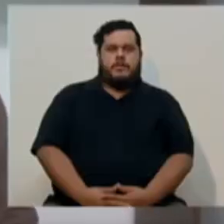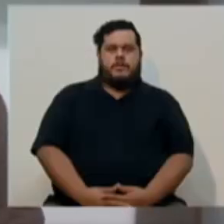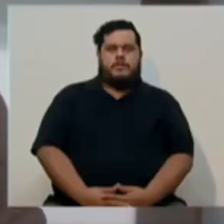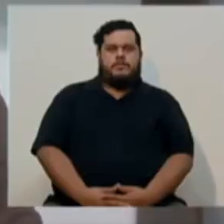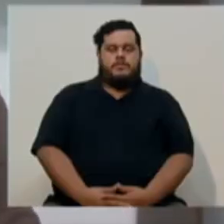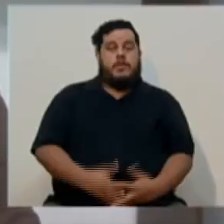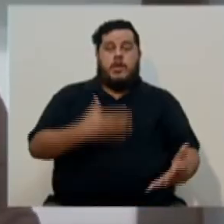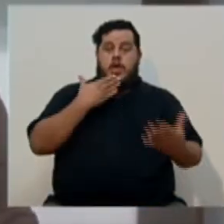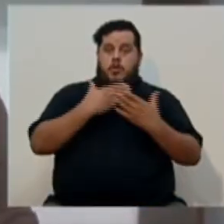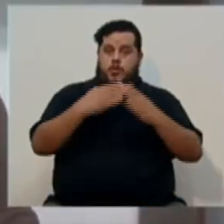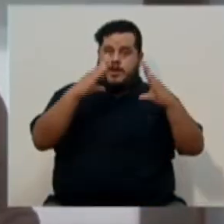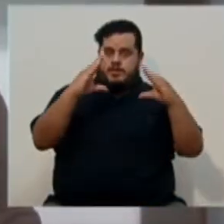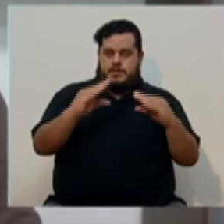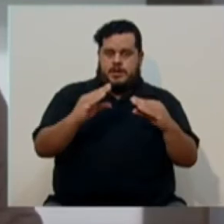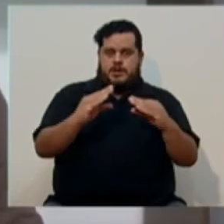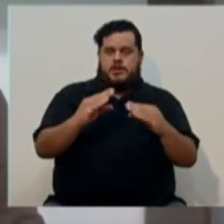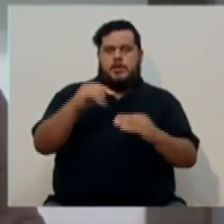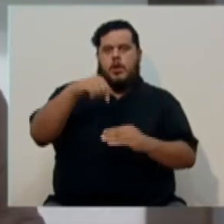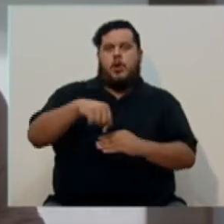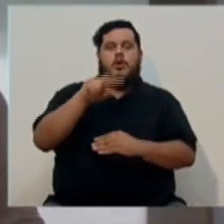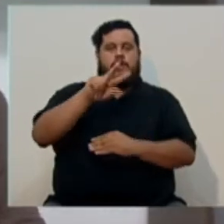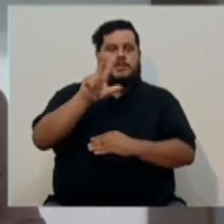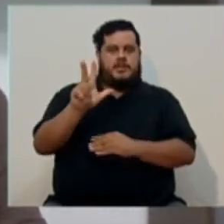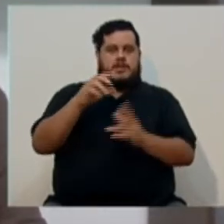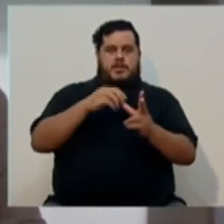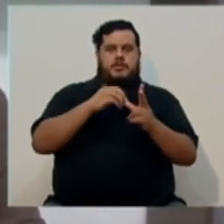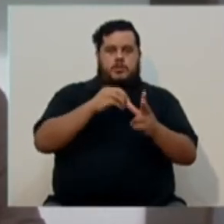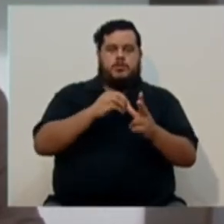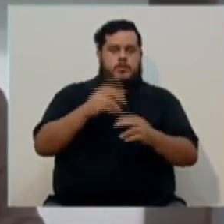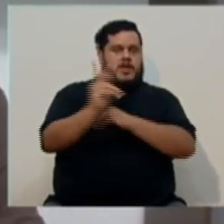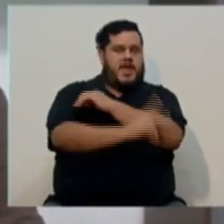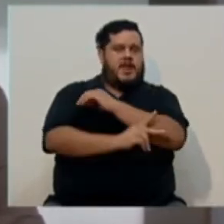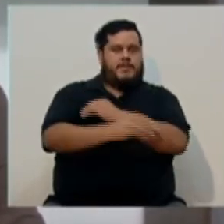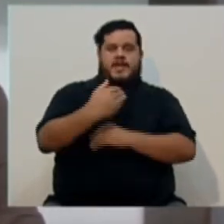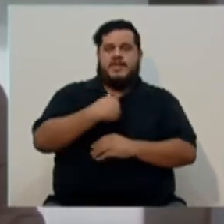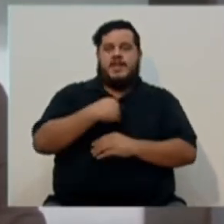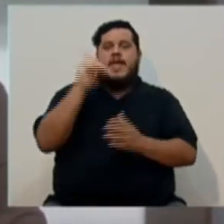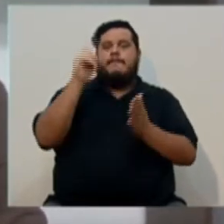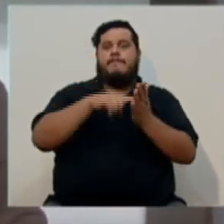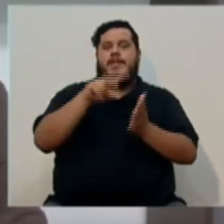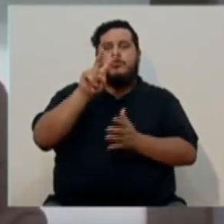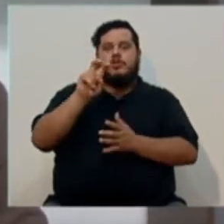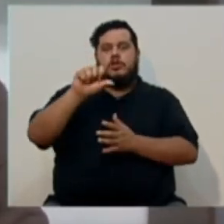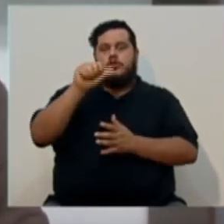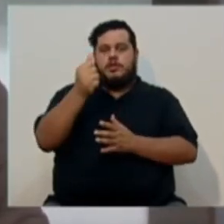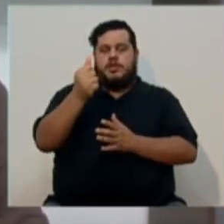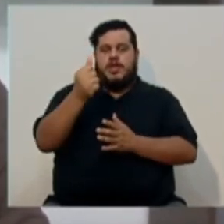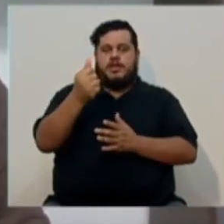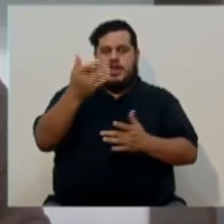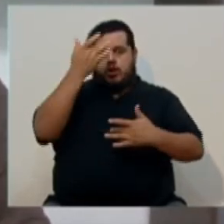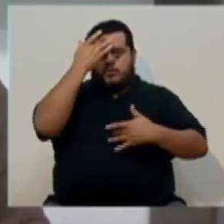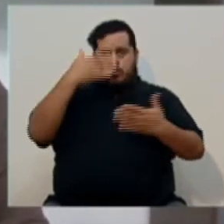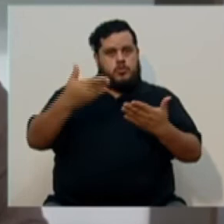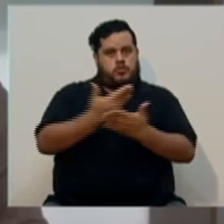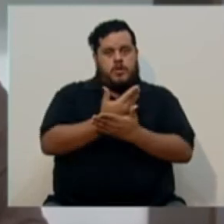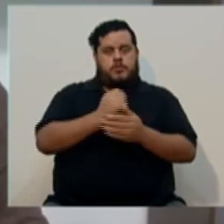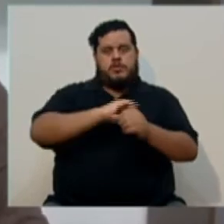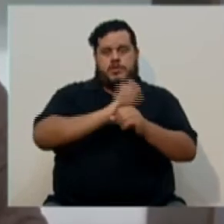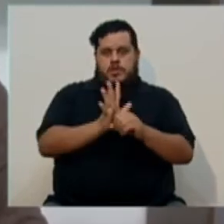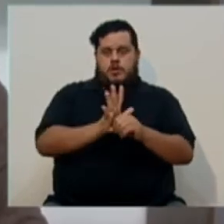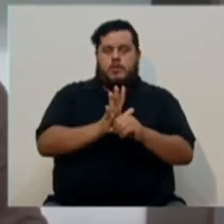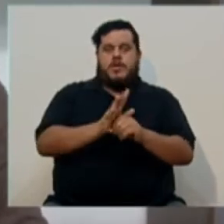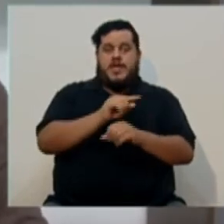Buenas tardes. Al ser 23 de octubre, el país registra 1.210 casos nuevos de COVID-19,